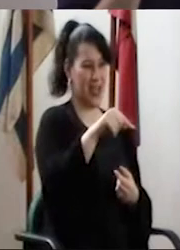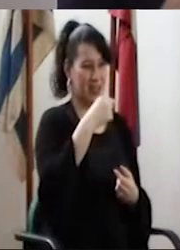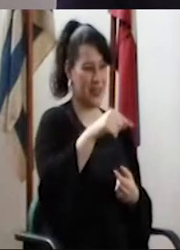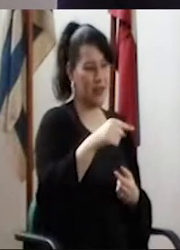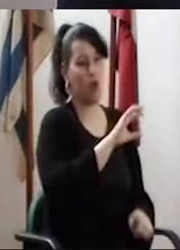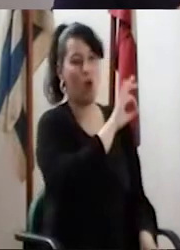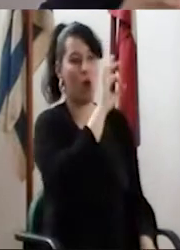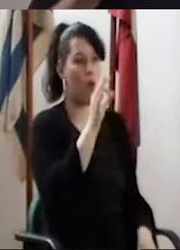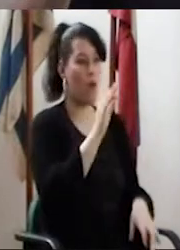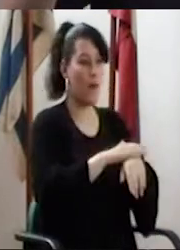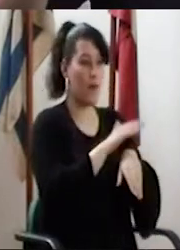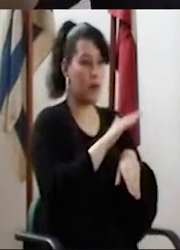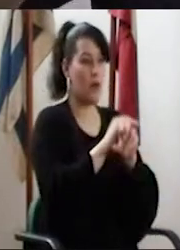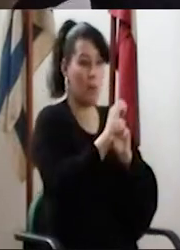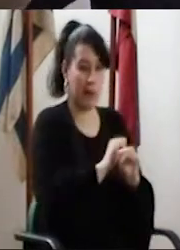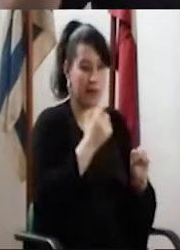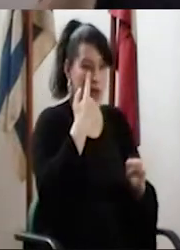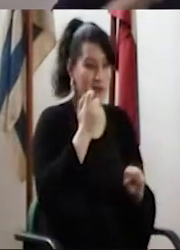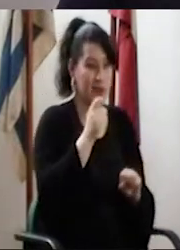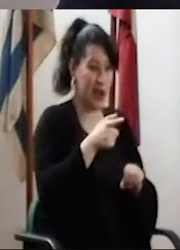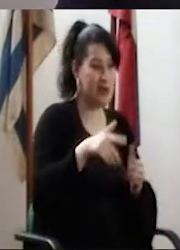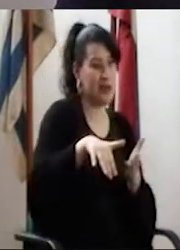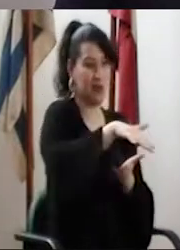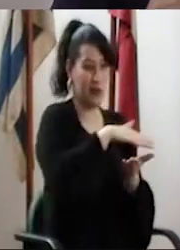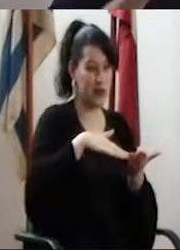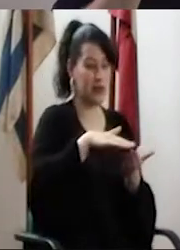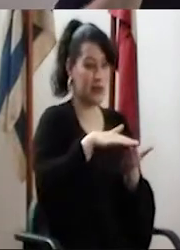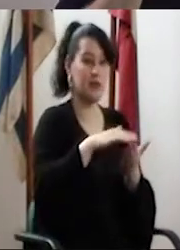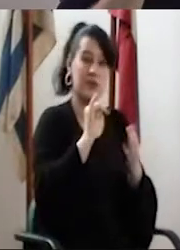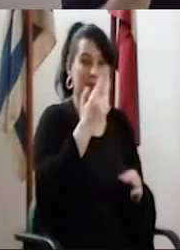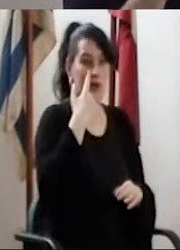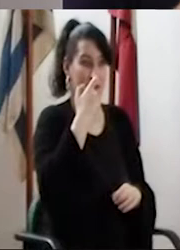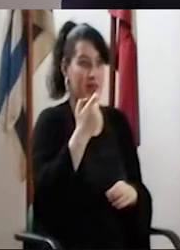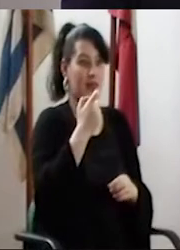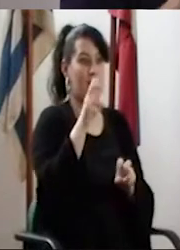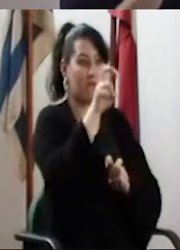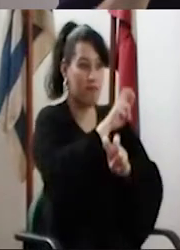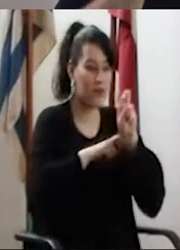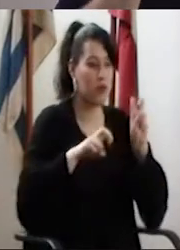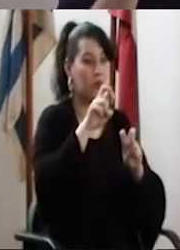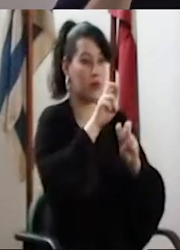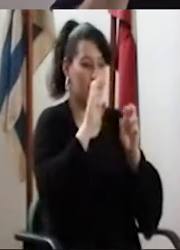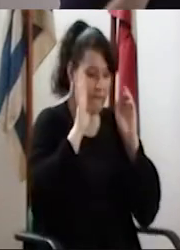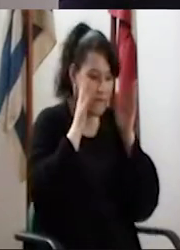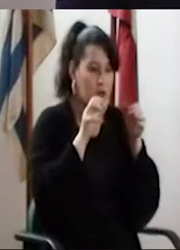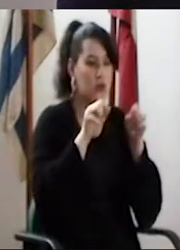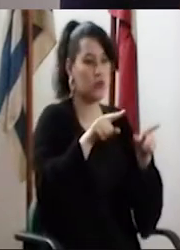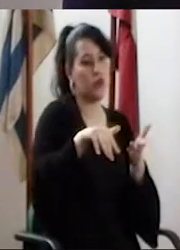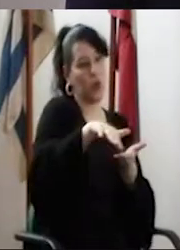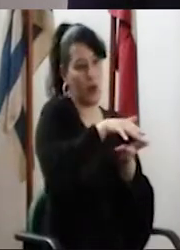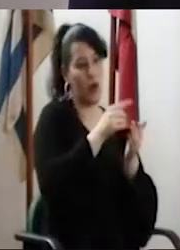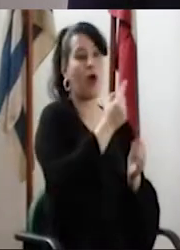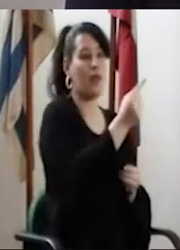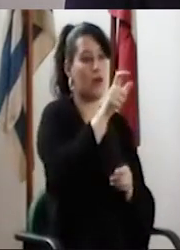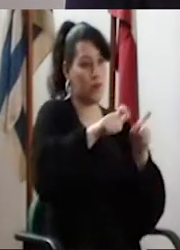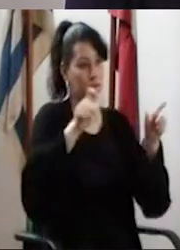perjudicados, que a la medida en que se pueda evitar, se evitará eso y se buscará contemplar la